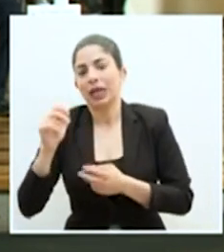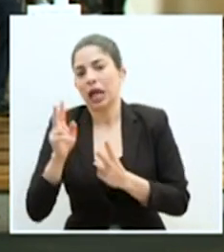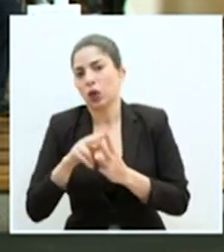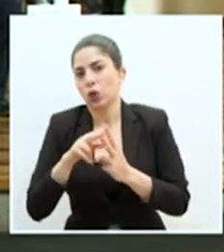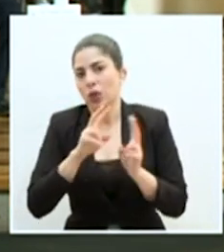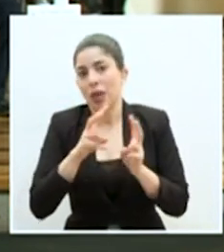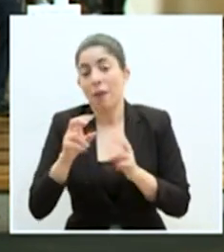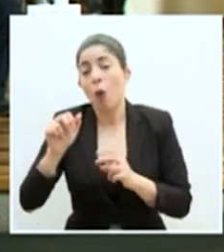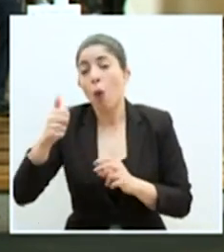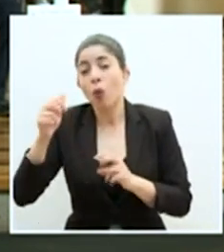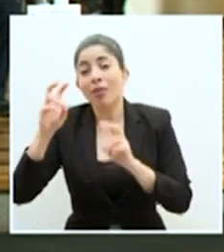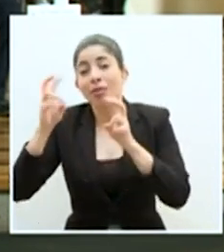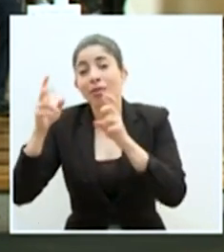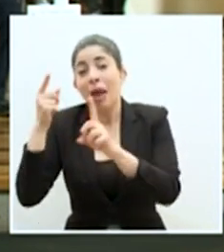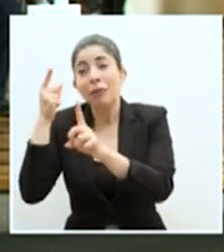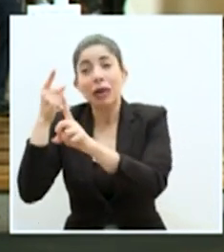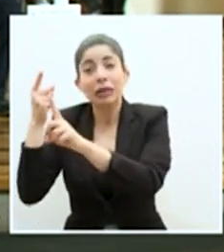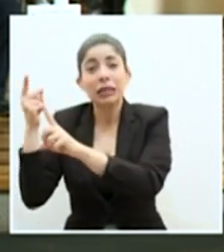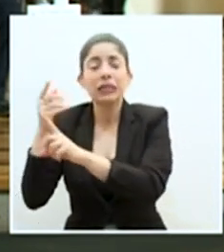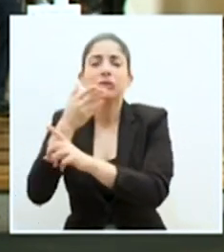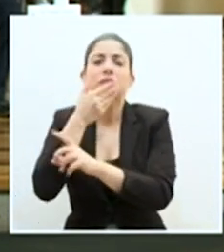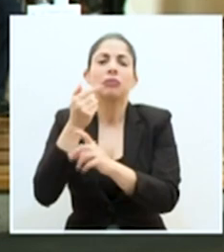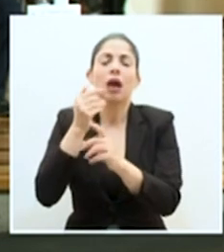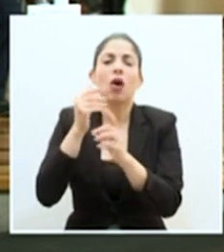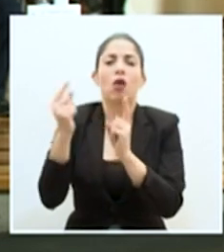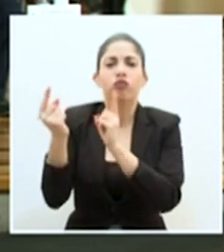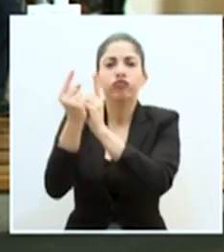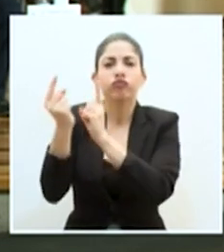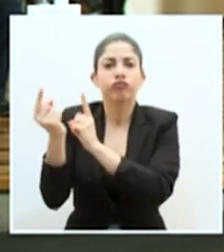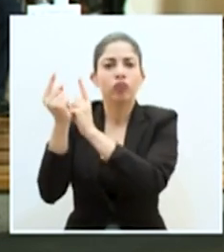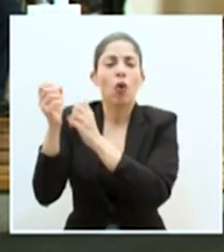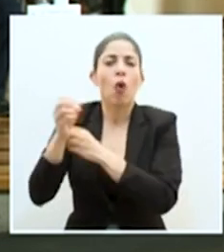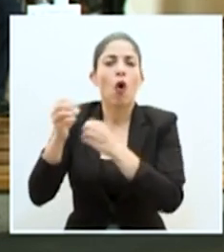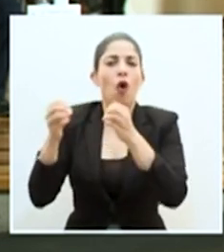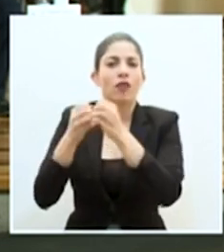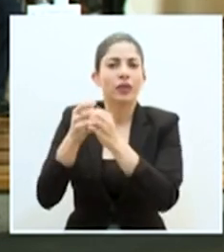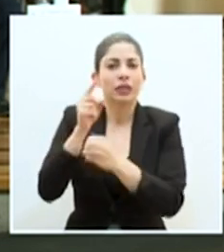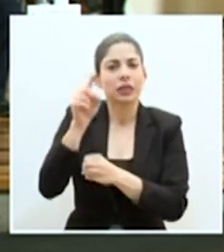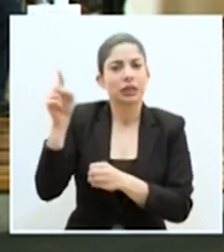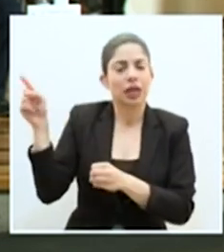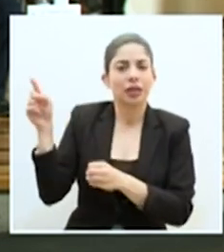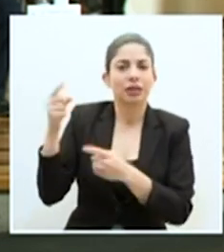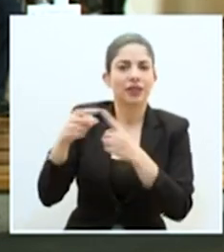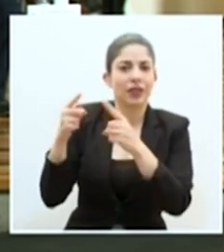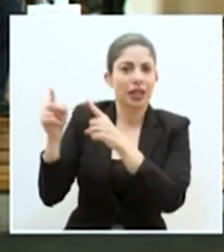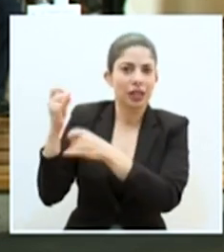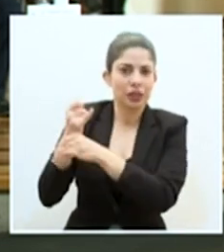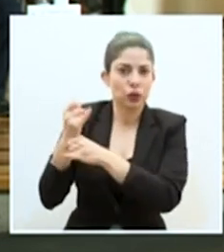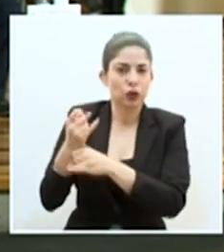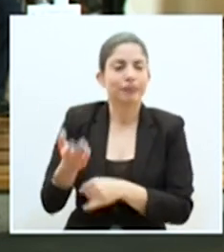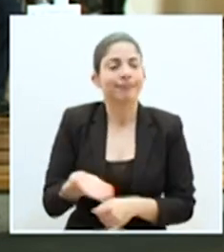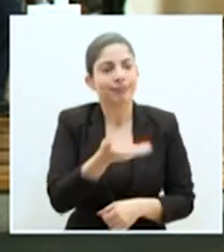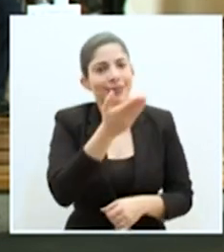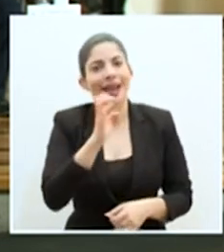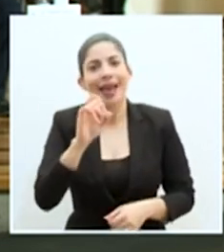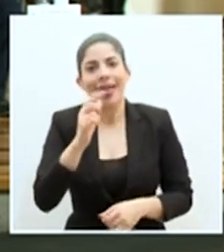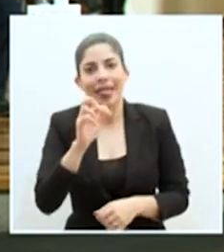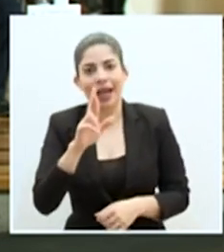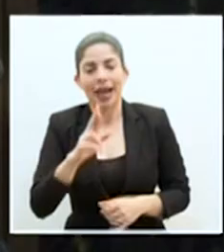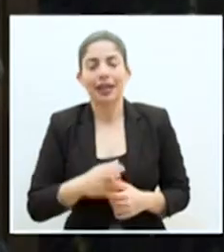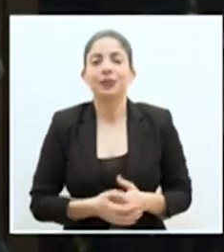El resto de consultas se pueden direccionar con las oficinas de prensa de las respectivas instituciones. Adelante, don Edgar.